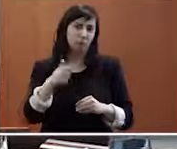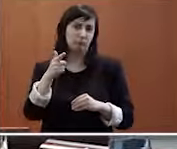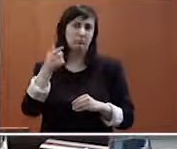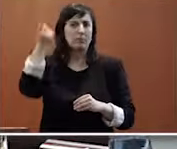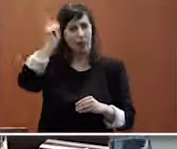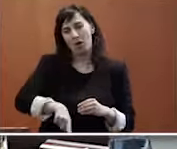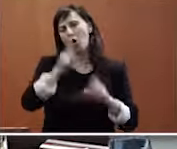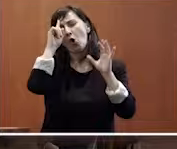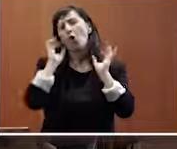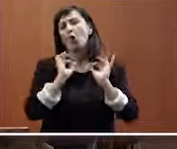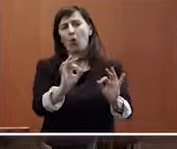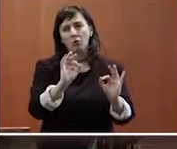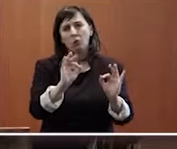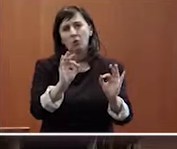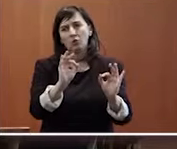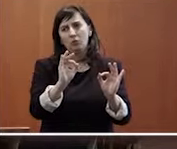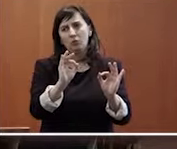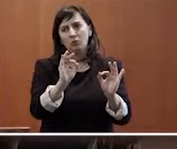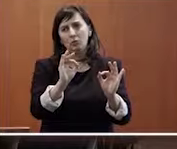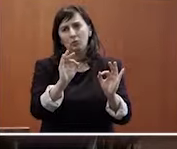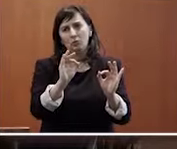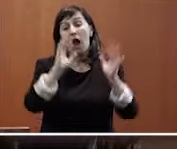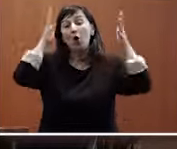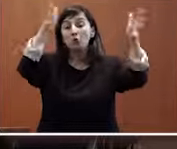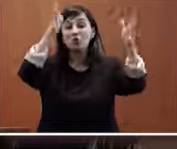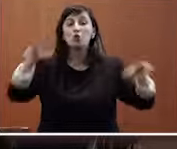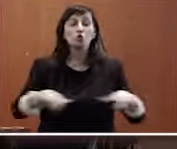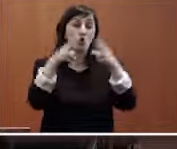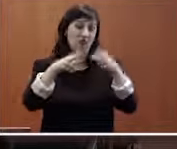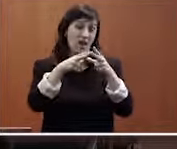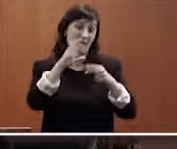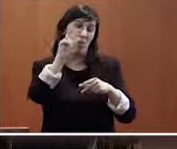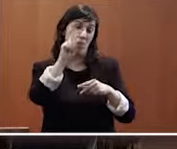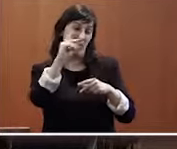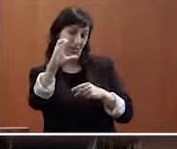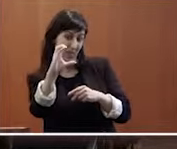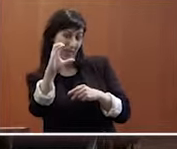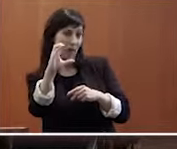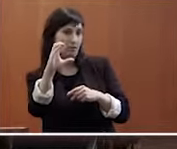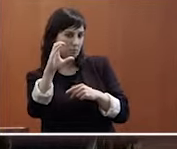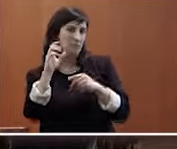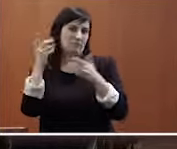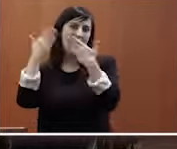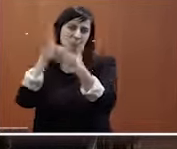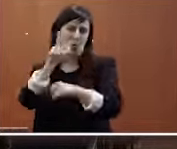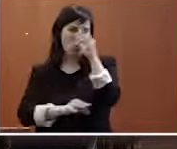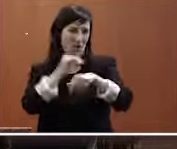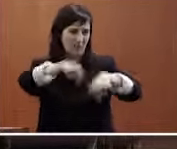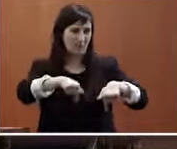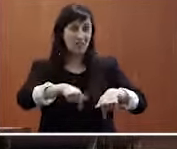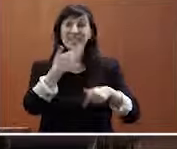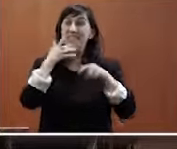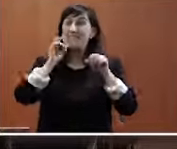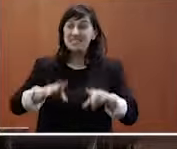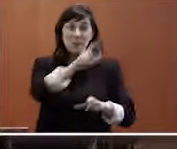tamén, lóxicamente, o Consello Social da UDC, pero como sin as persoas, as